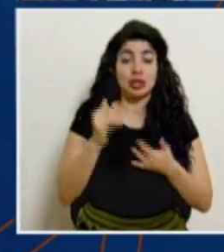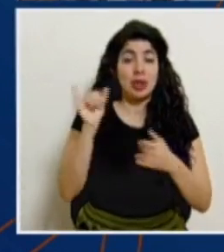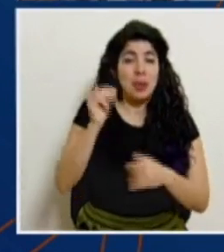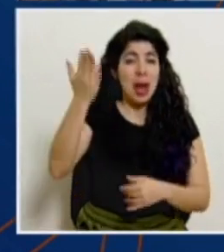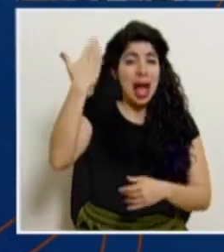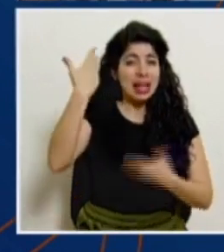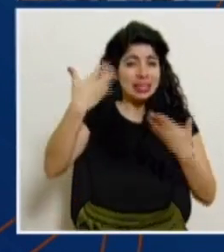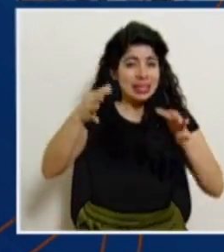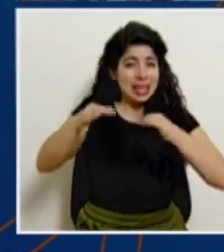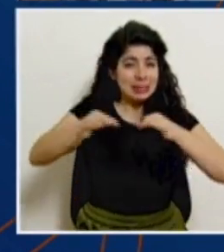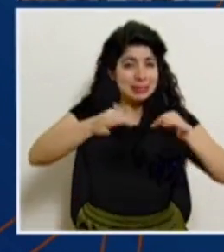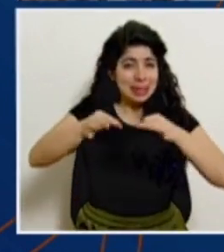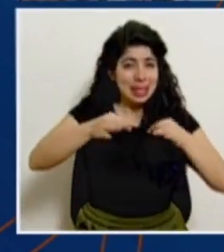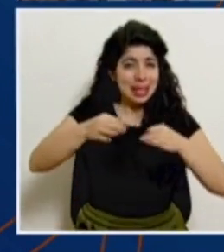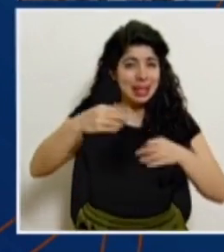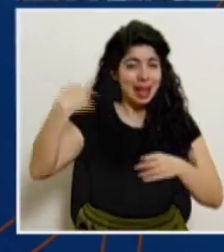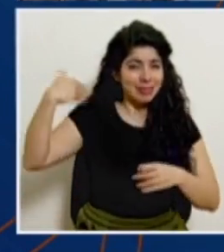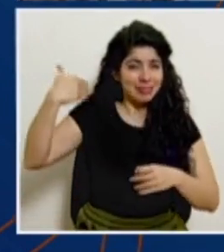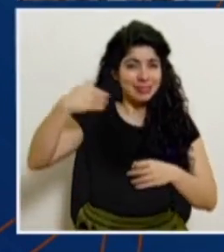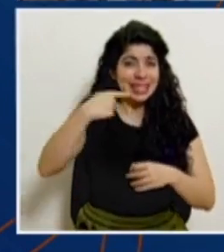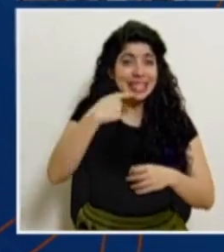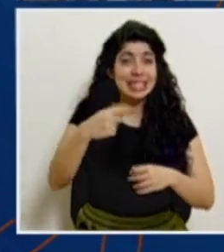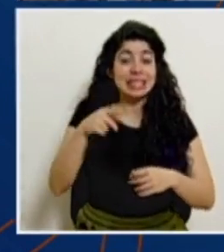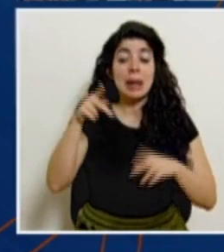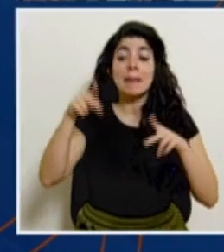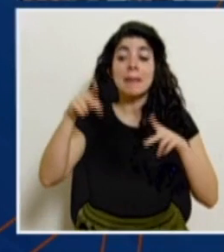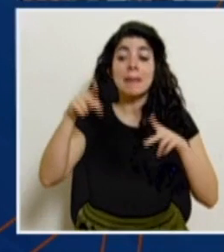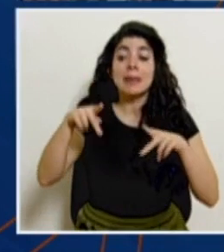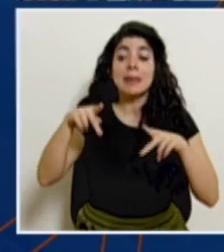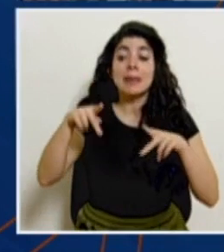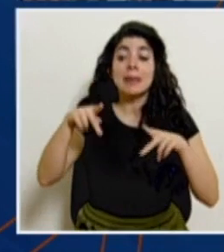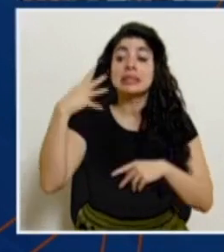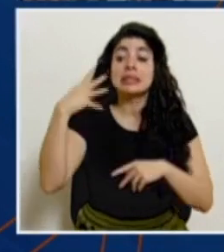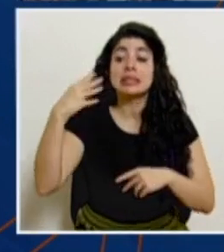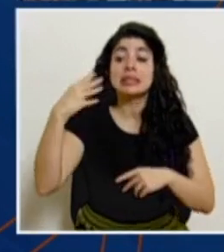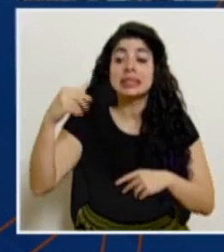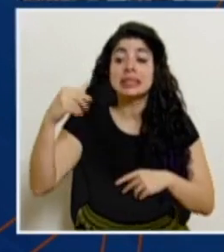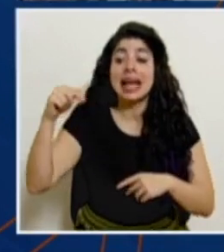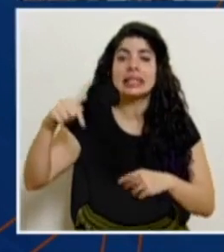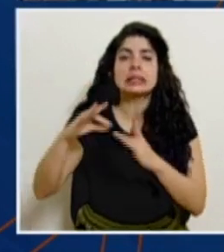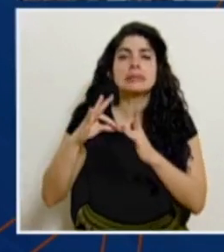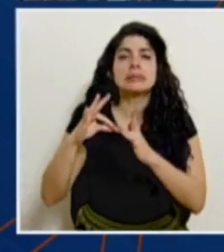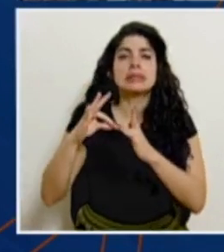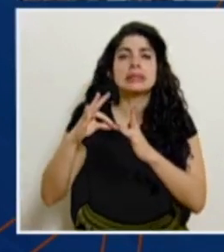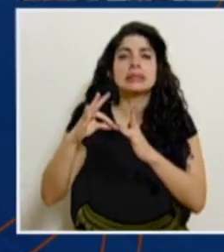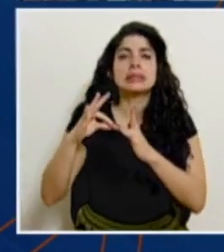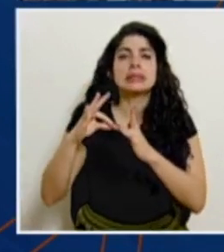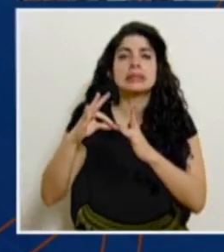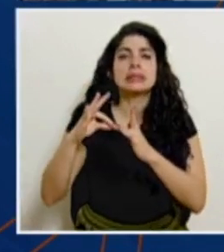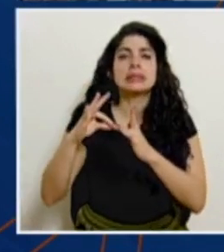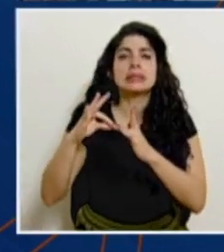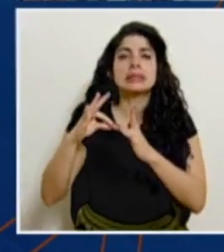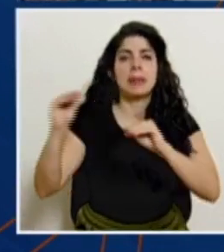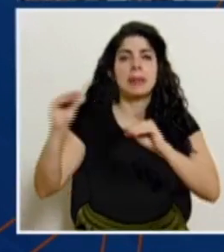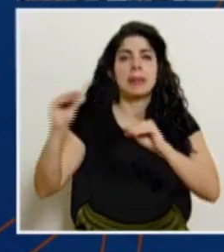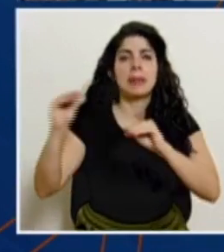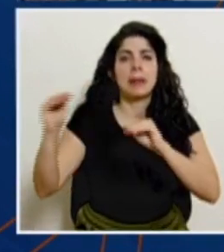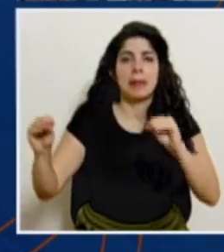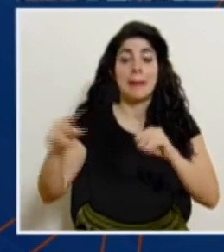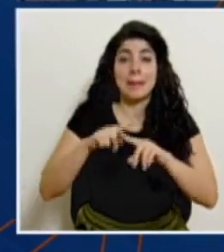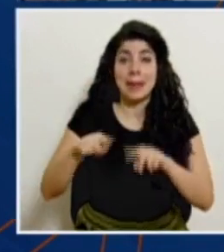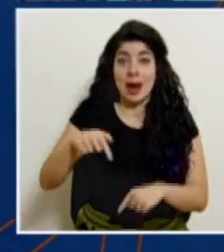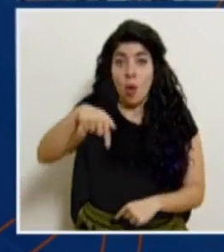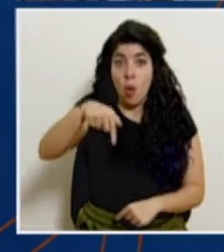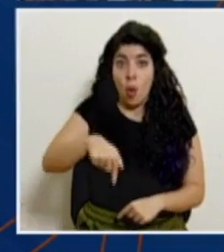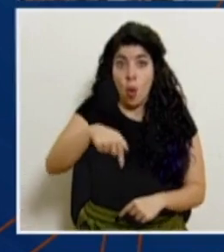hemos mencionado en diversas ocasiones, es uno de los factores principales para la transmisión del contagio. Pero